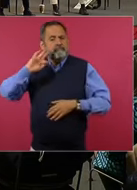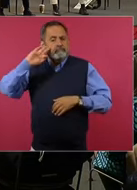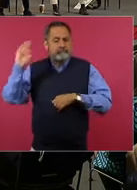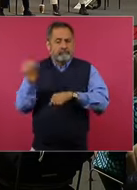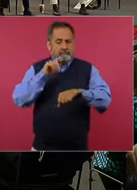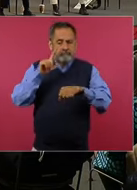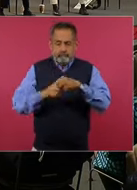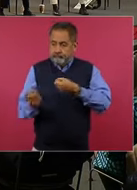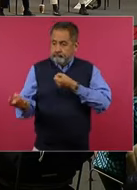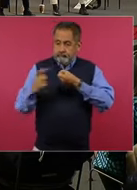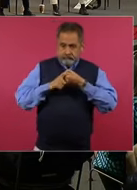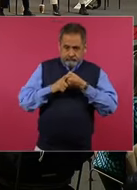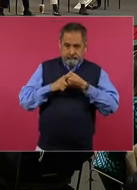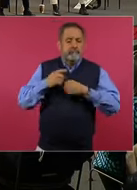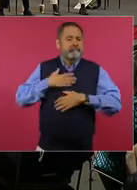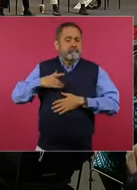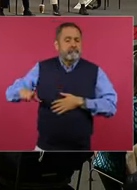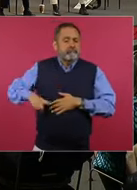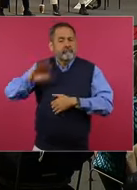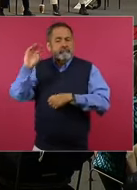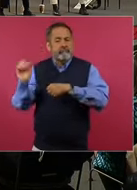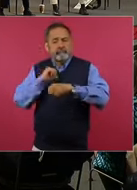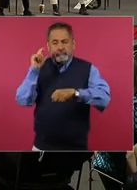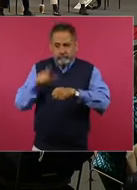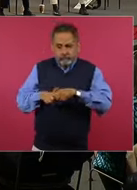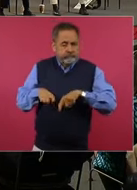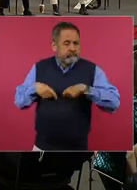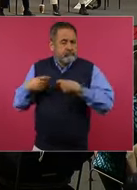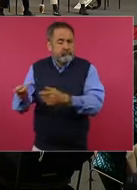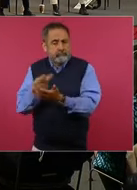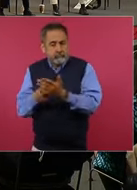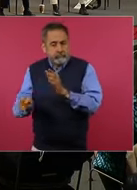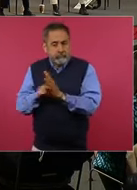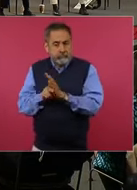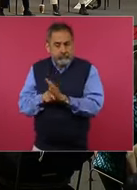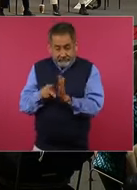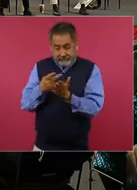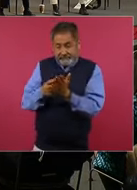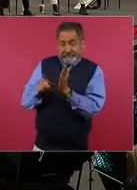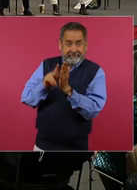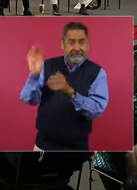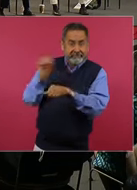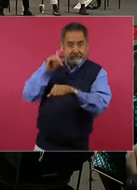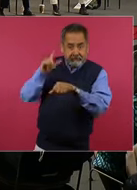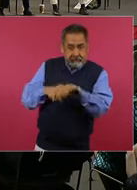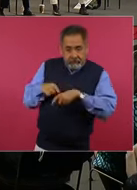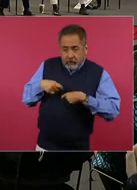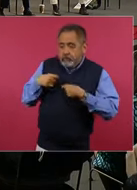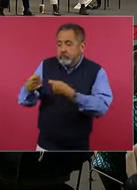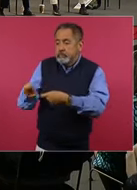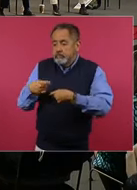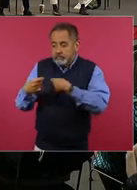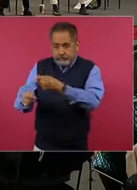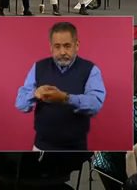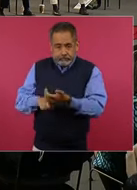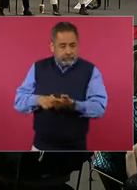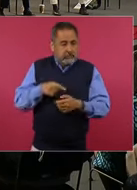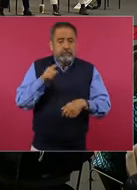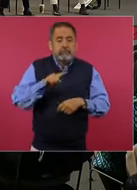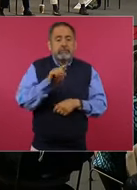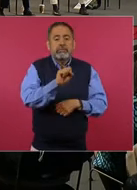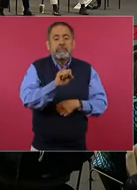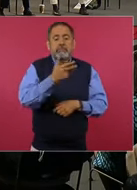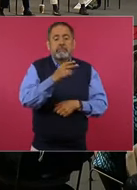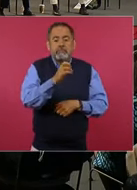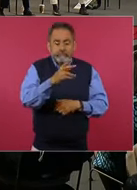la federalización, porque se garantiza que estas plazas, que son plazas federales, se generan por parte de la Secretaría de Hacienda y se tienen los